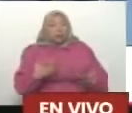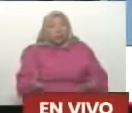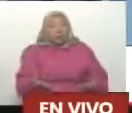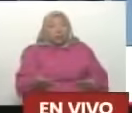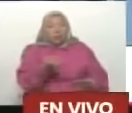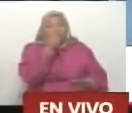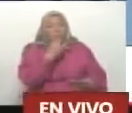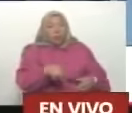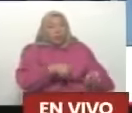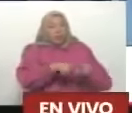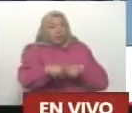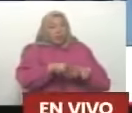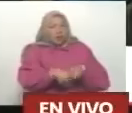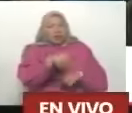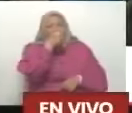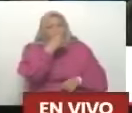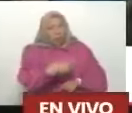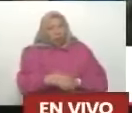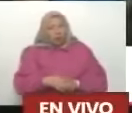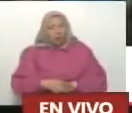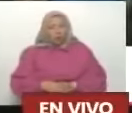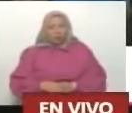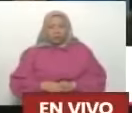siempre es bienvenido. ¿Ah?